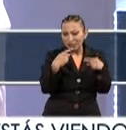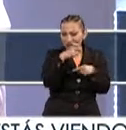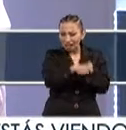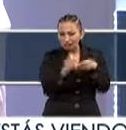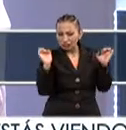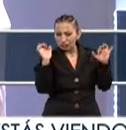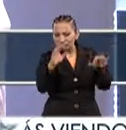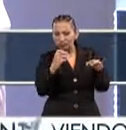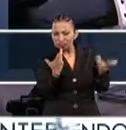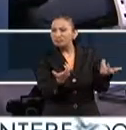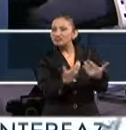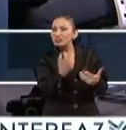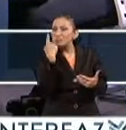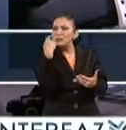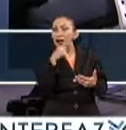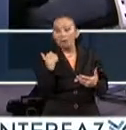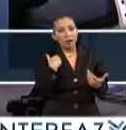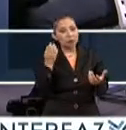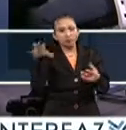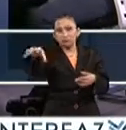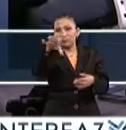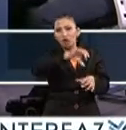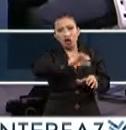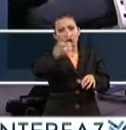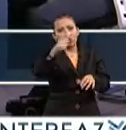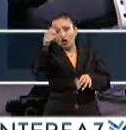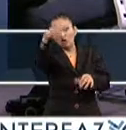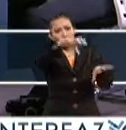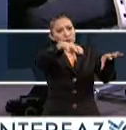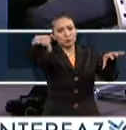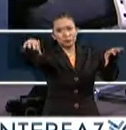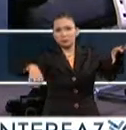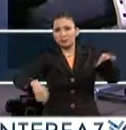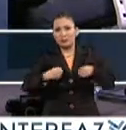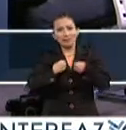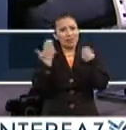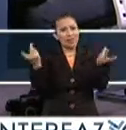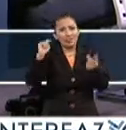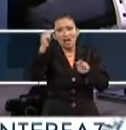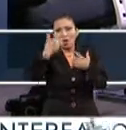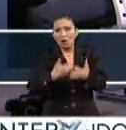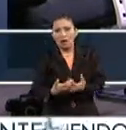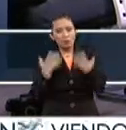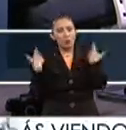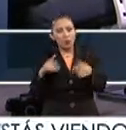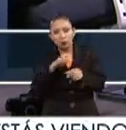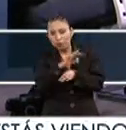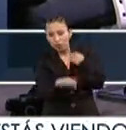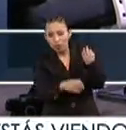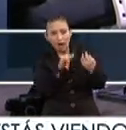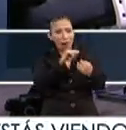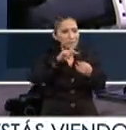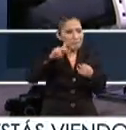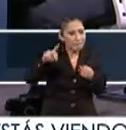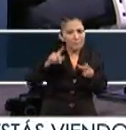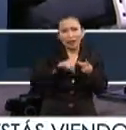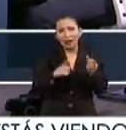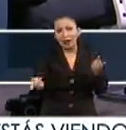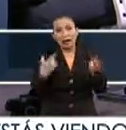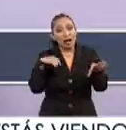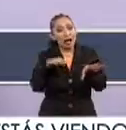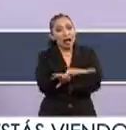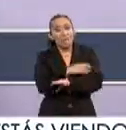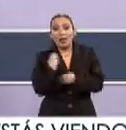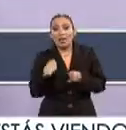de estos eventos, sin embargo, pues seguimos viéndonos inundados en todos los ámbitos de nuestra vida por la tecnología, por todas estas aplicaciones que